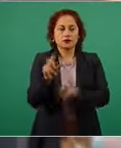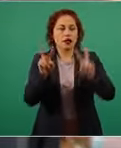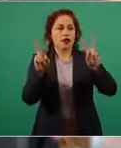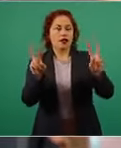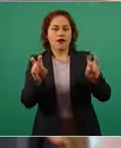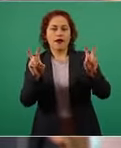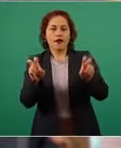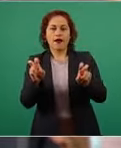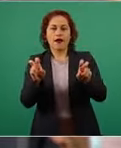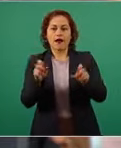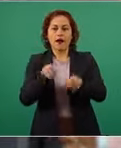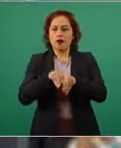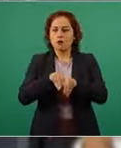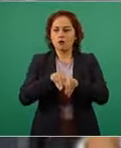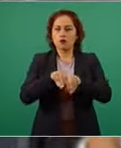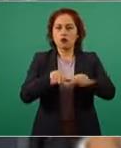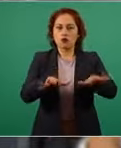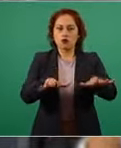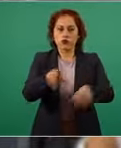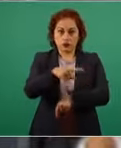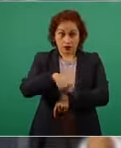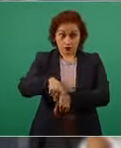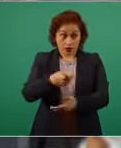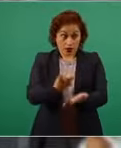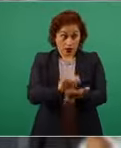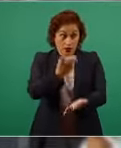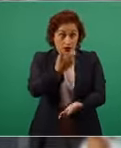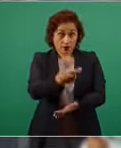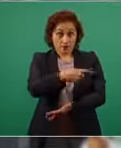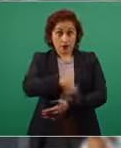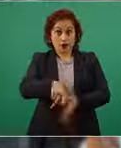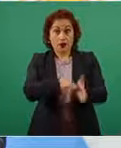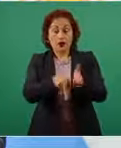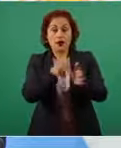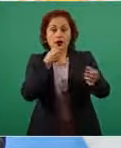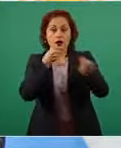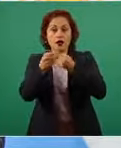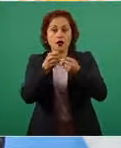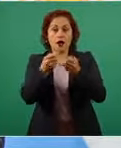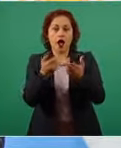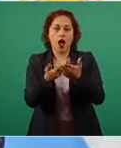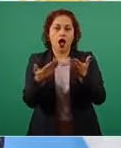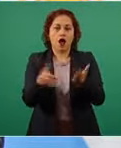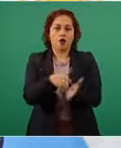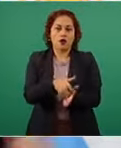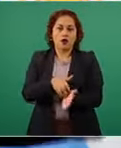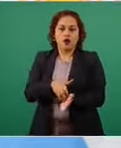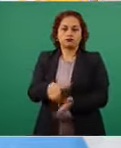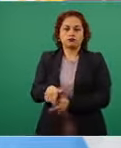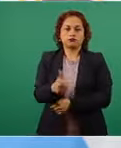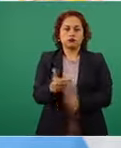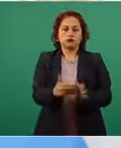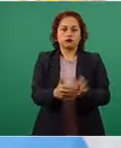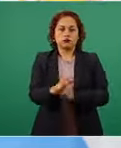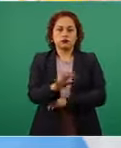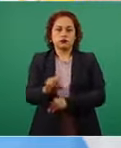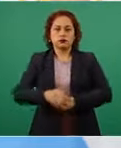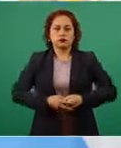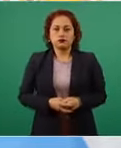y ahora son dos mil quinientos entonces están